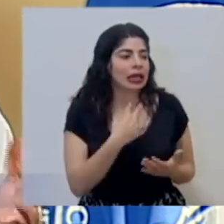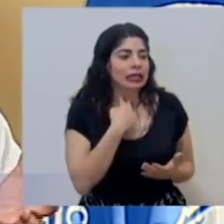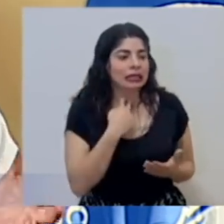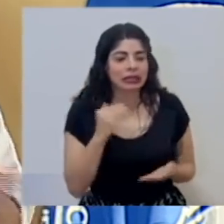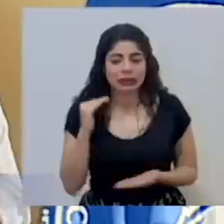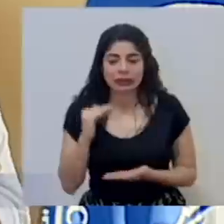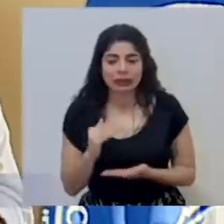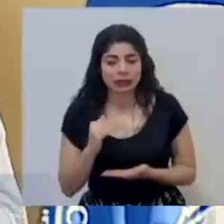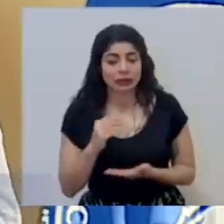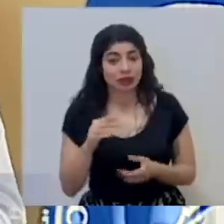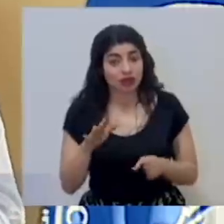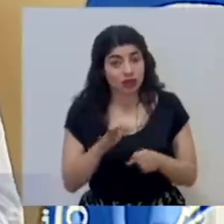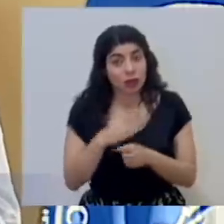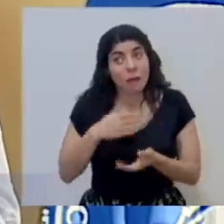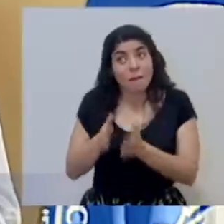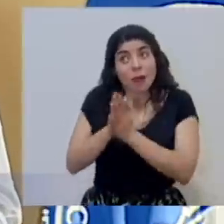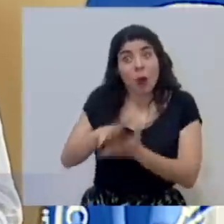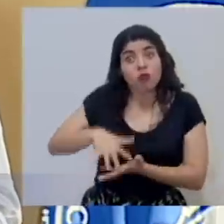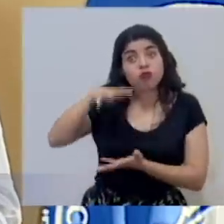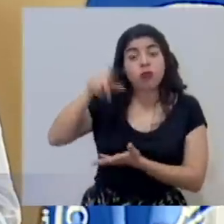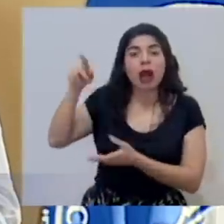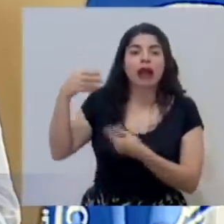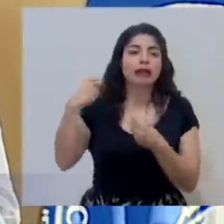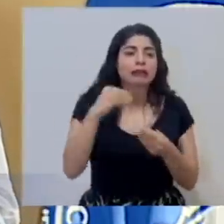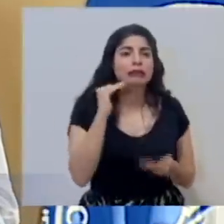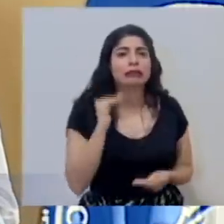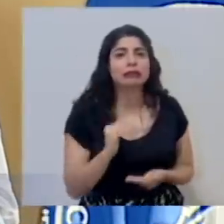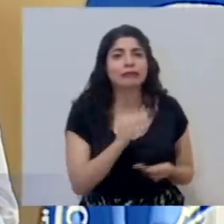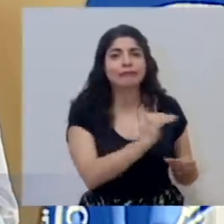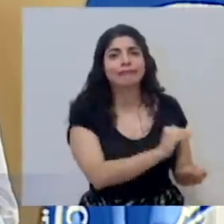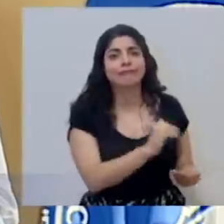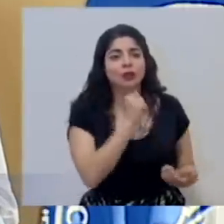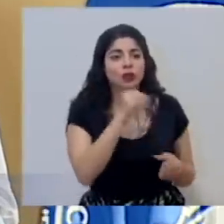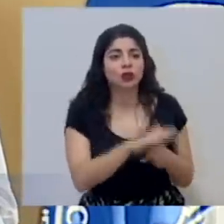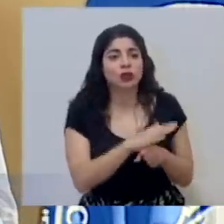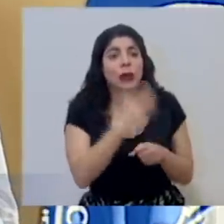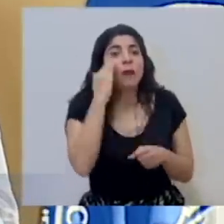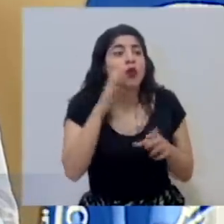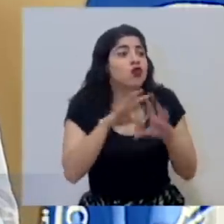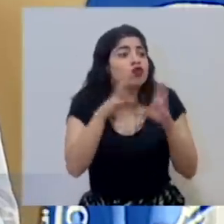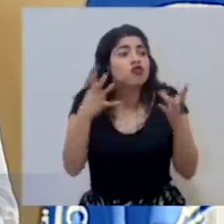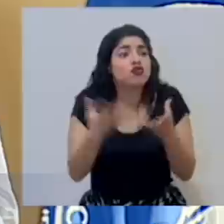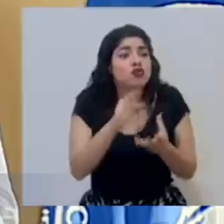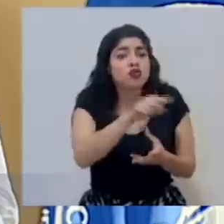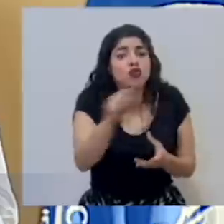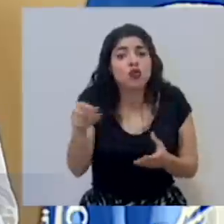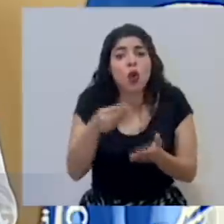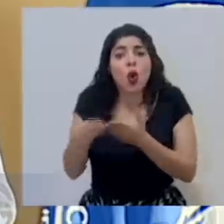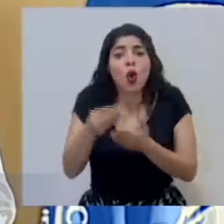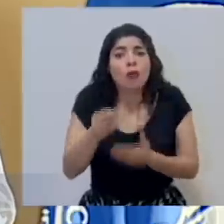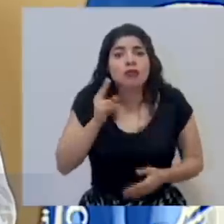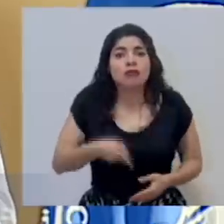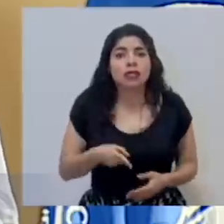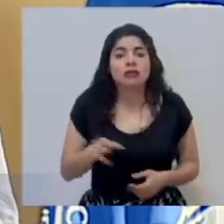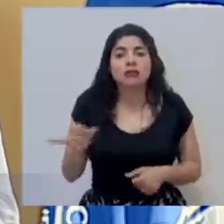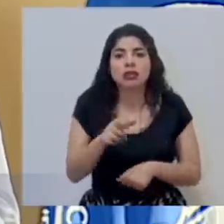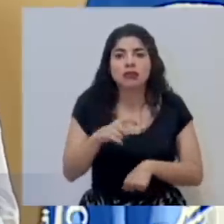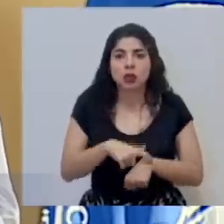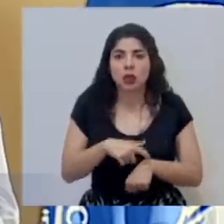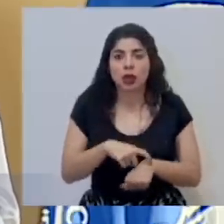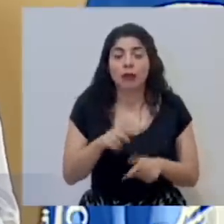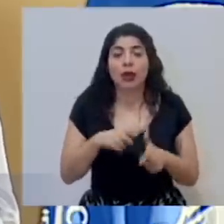para suplir esas necesidades principalmente porque en todo el mundo están tratando de comprar las mismas pruebas al mismo tiempo